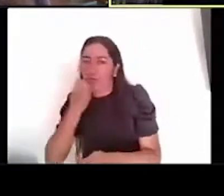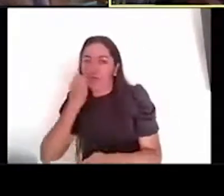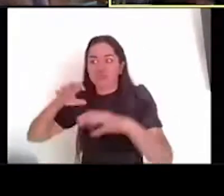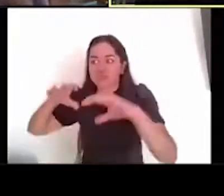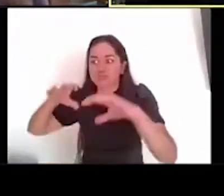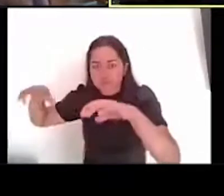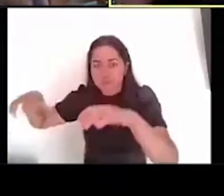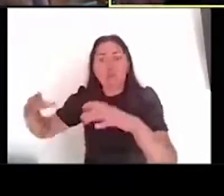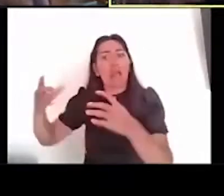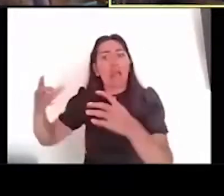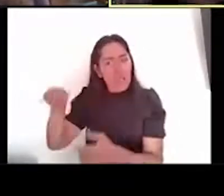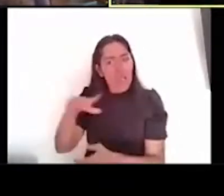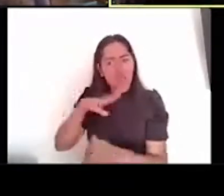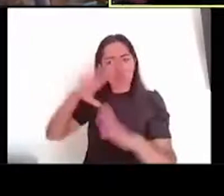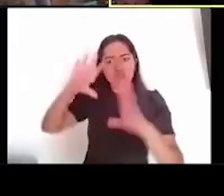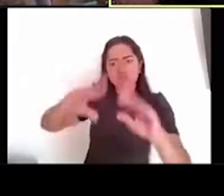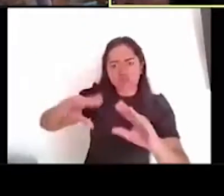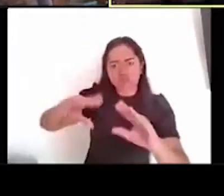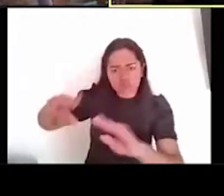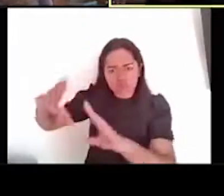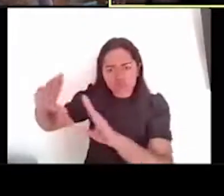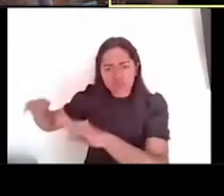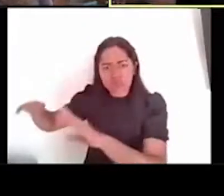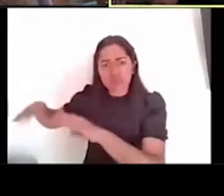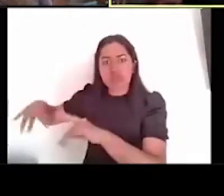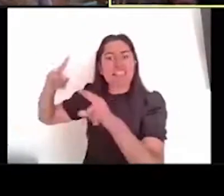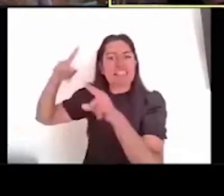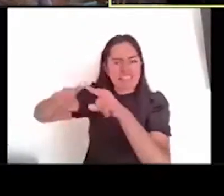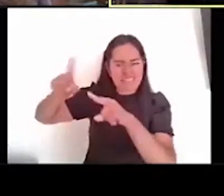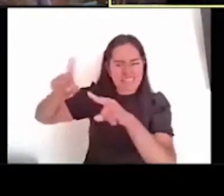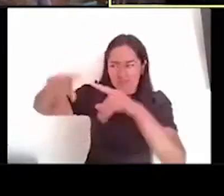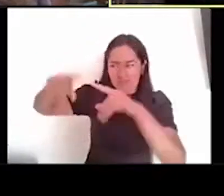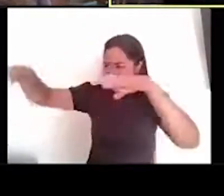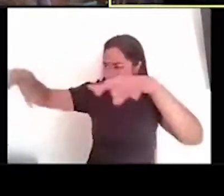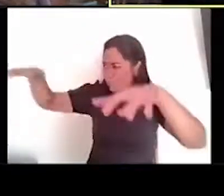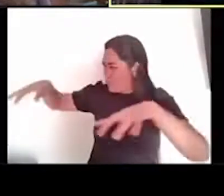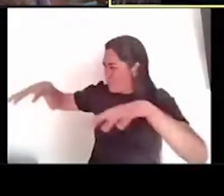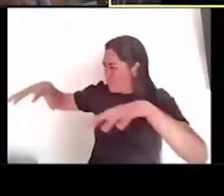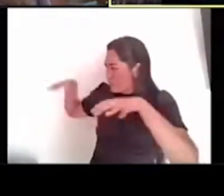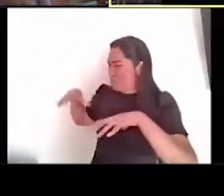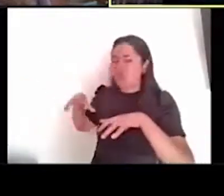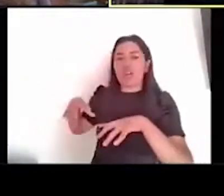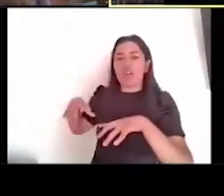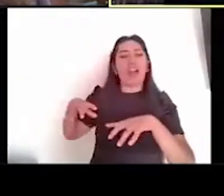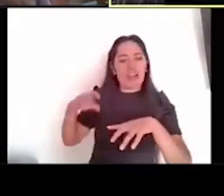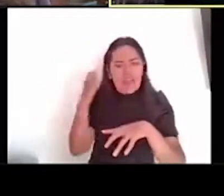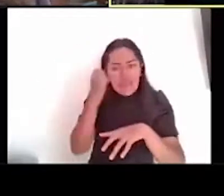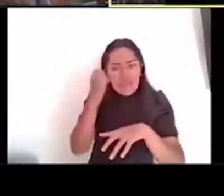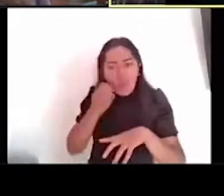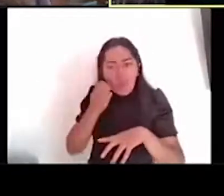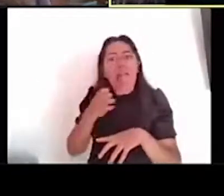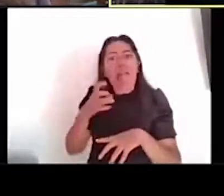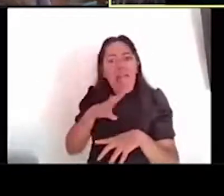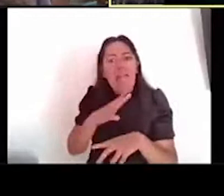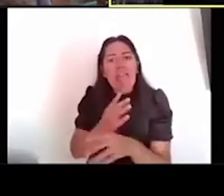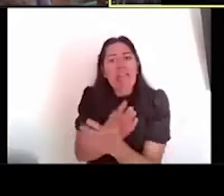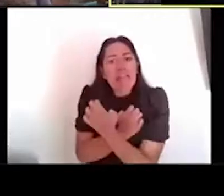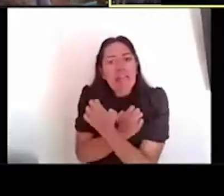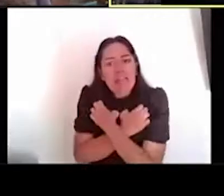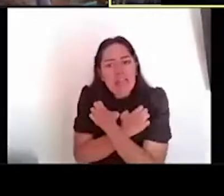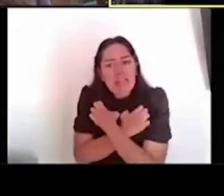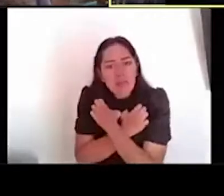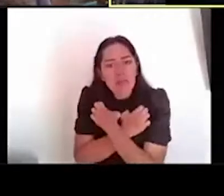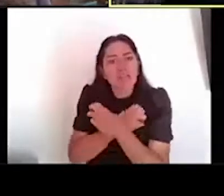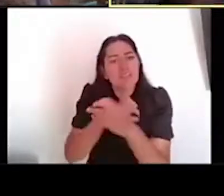escuelas en lo, en las parcialidades, en los diferentes barrios, había escuelas, o sea, había mucha educación, había muchas,